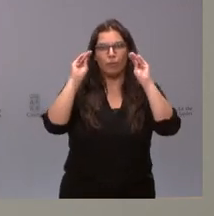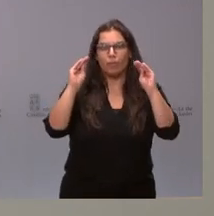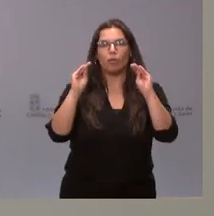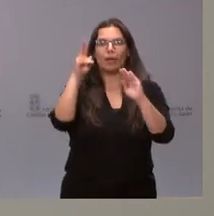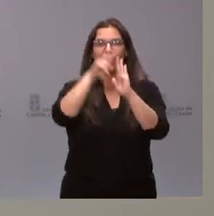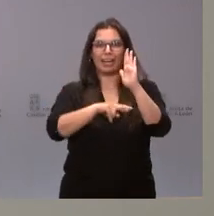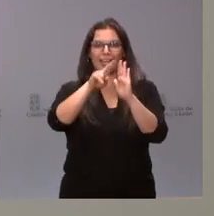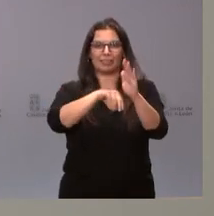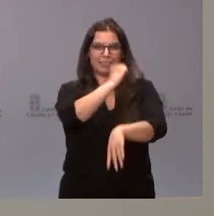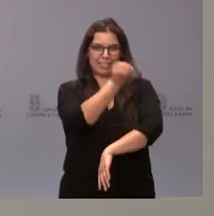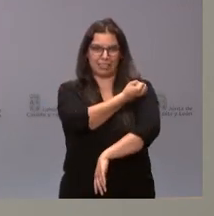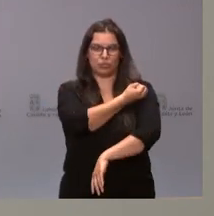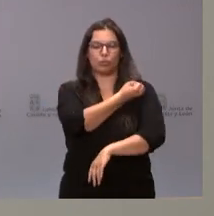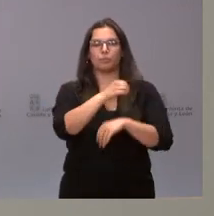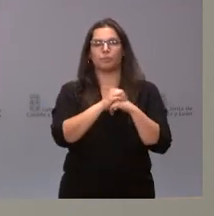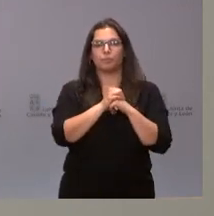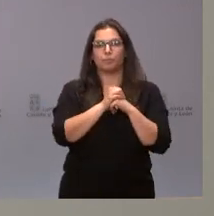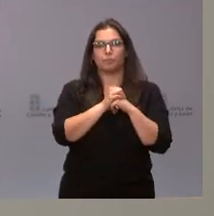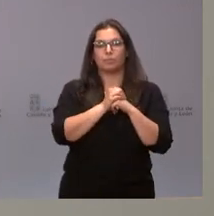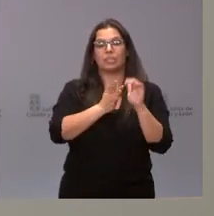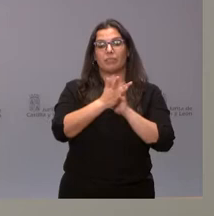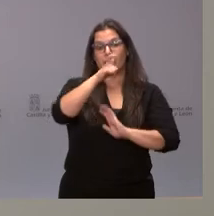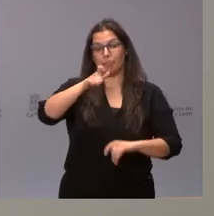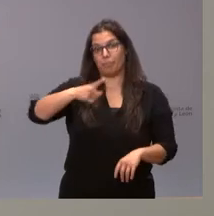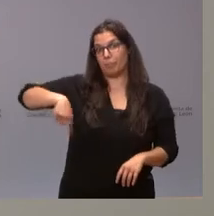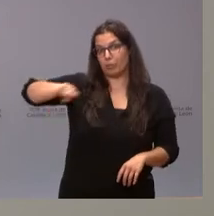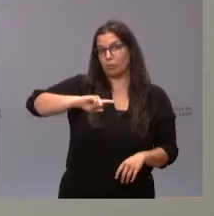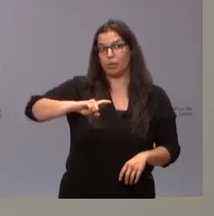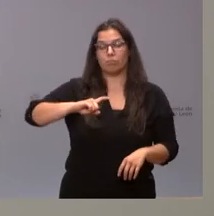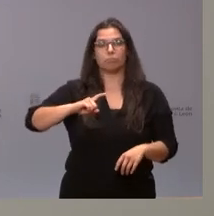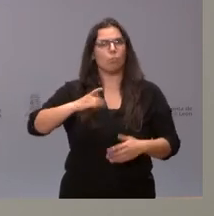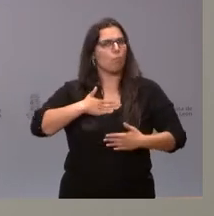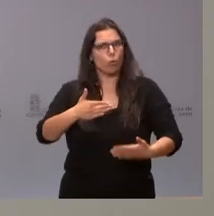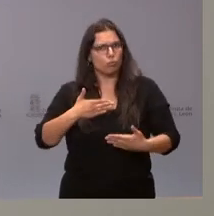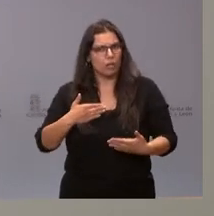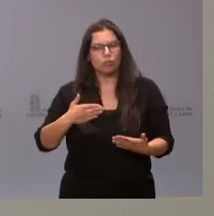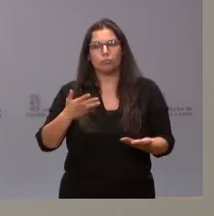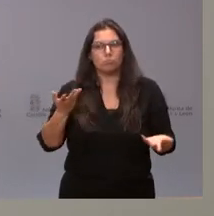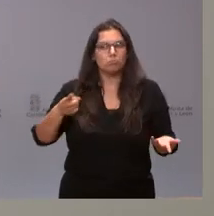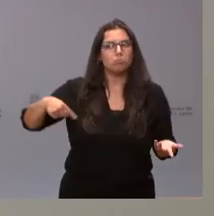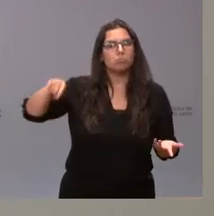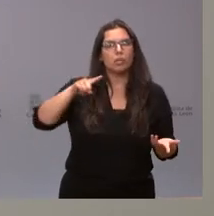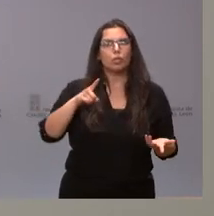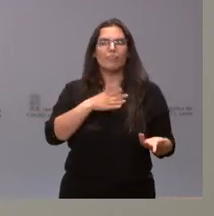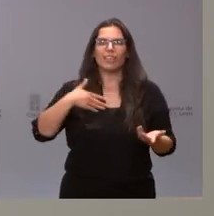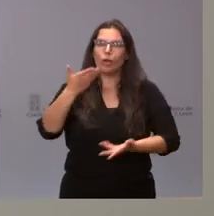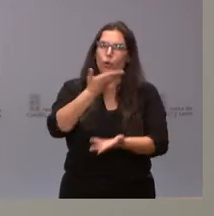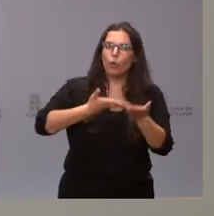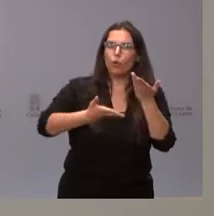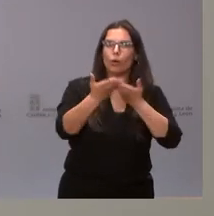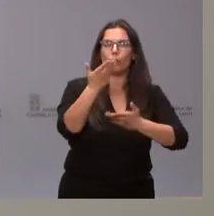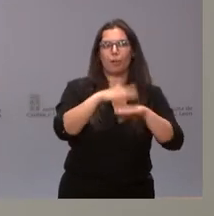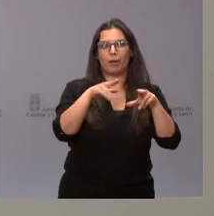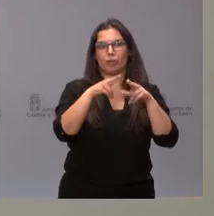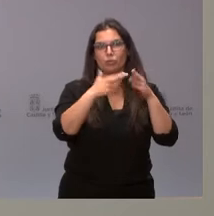registro al respecto. Estamos hablando de un personal y de unas personas, de unos ciudadanos que de forma voluntaria establecen una colaboración con el conjunto